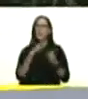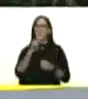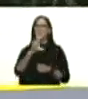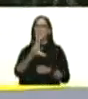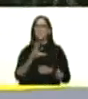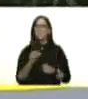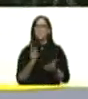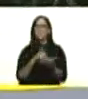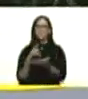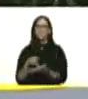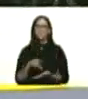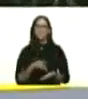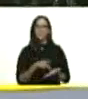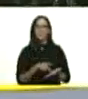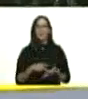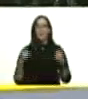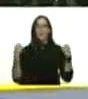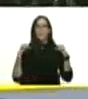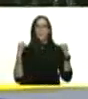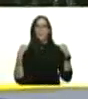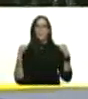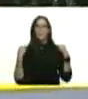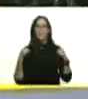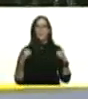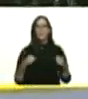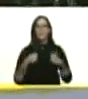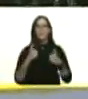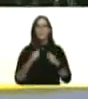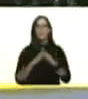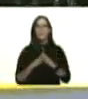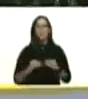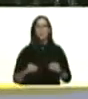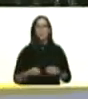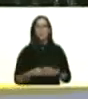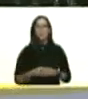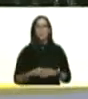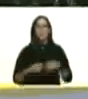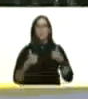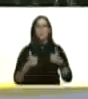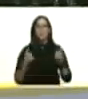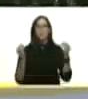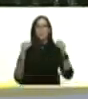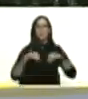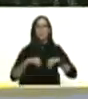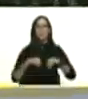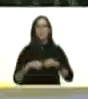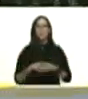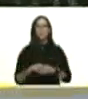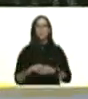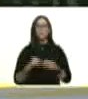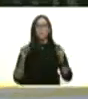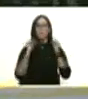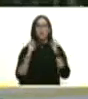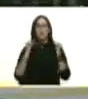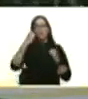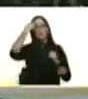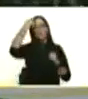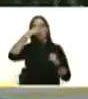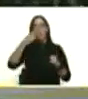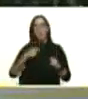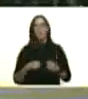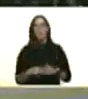desplegarse pues a prepararse por el bien de todos por el bien común por la felicidad del pueblo